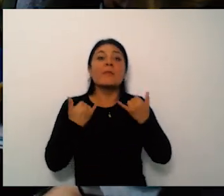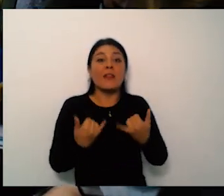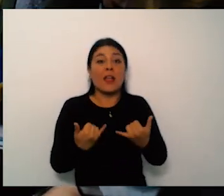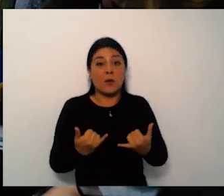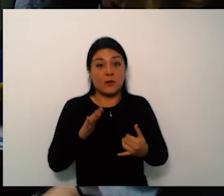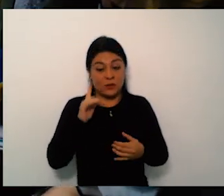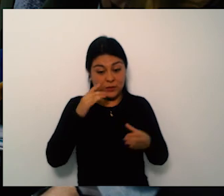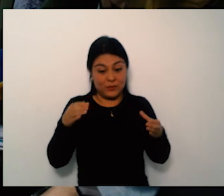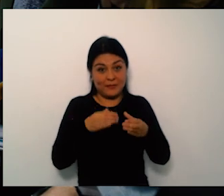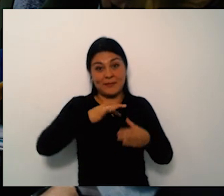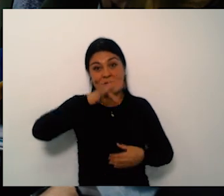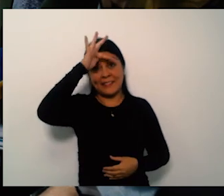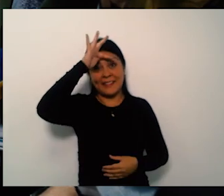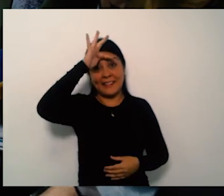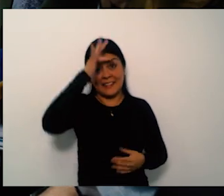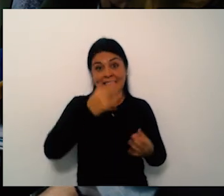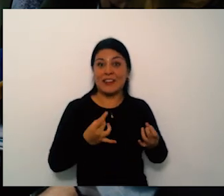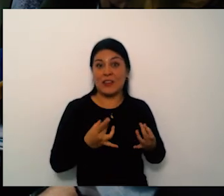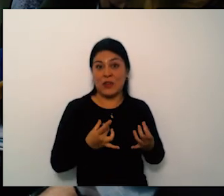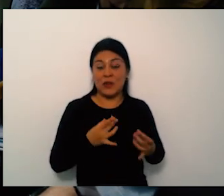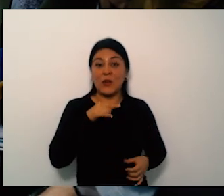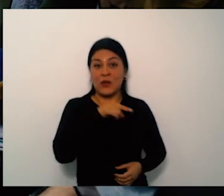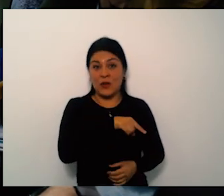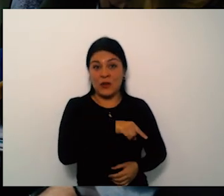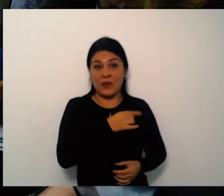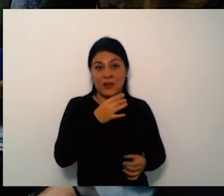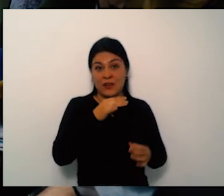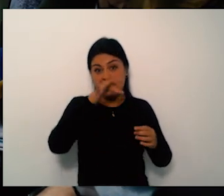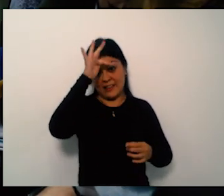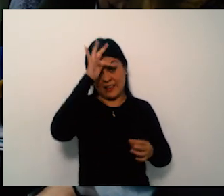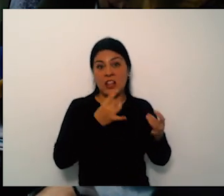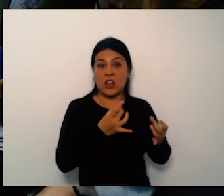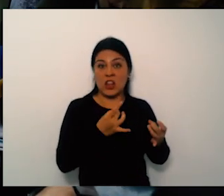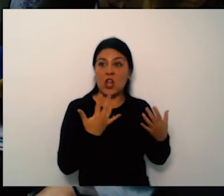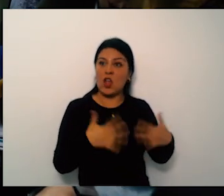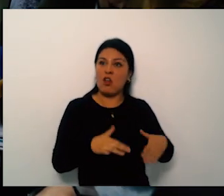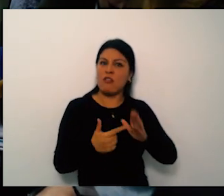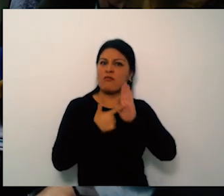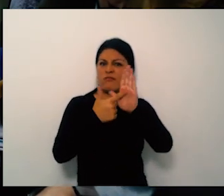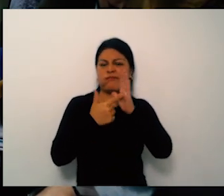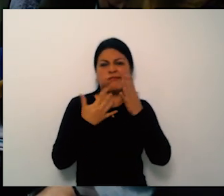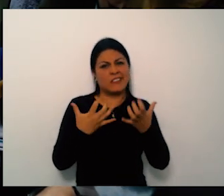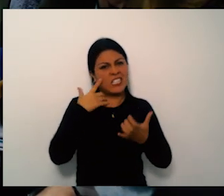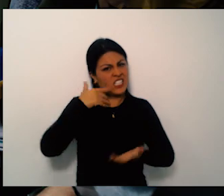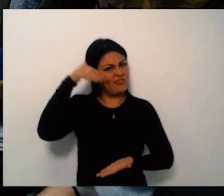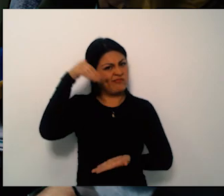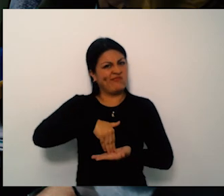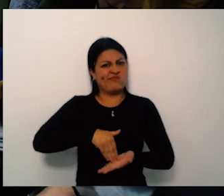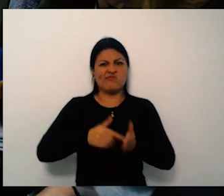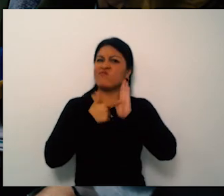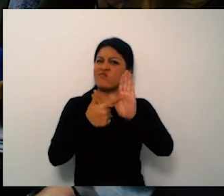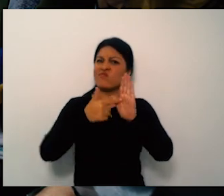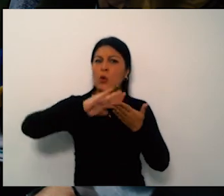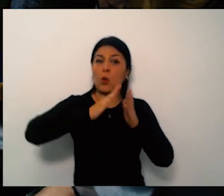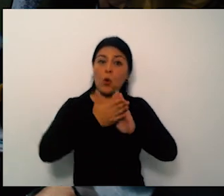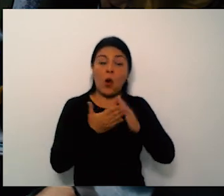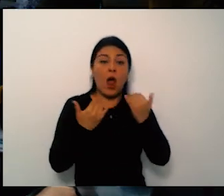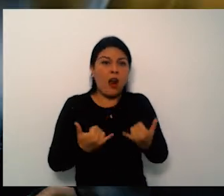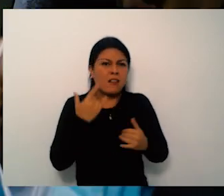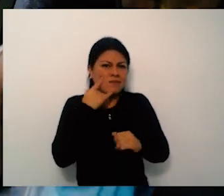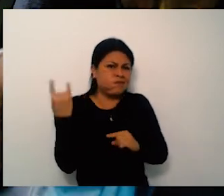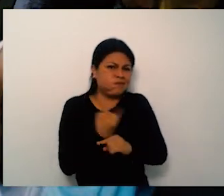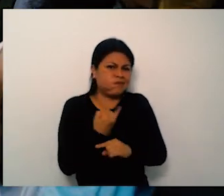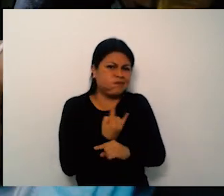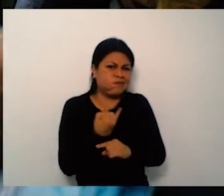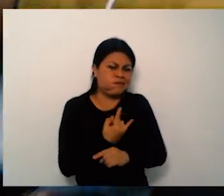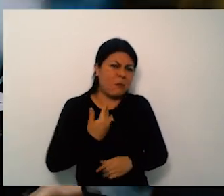obras y se hicieran las inversiones de no haber sido así en reuniones que tuvimos con usted el doctor Pineda el doctor Alejandro que